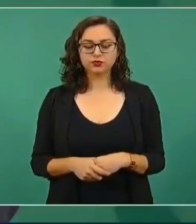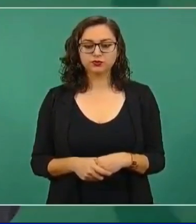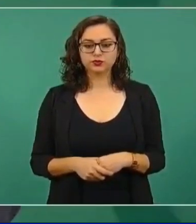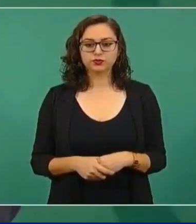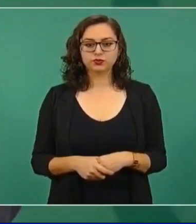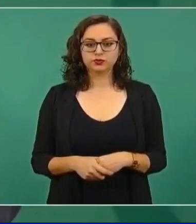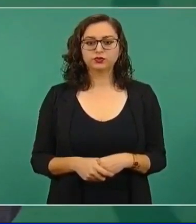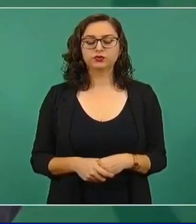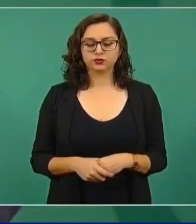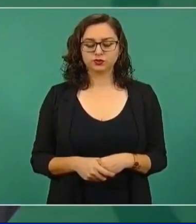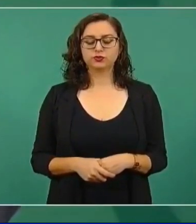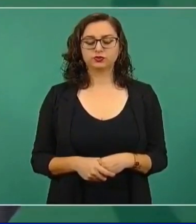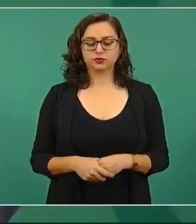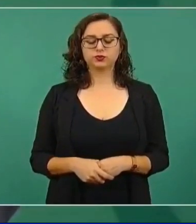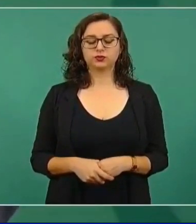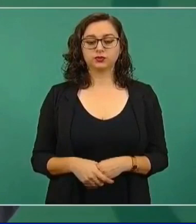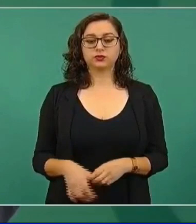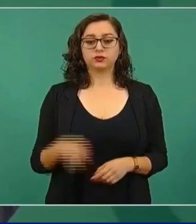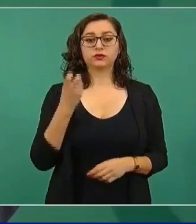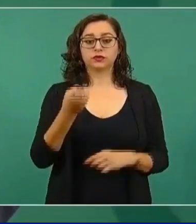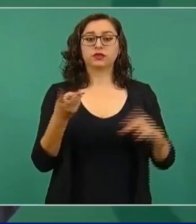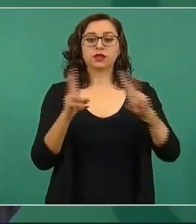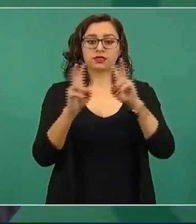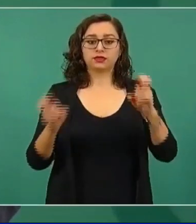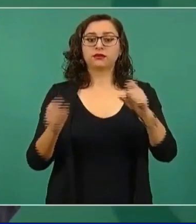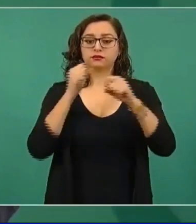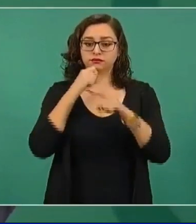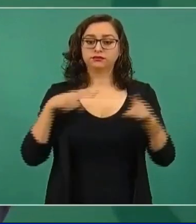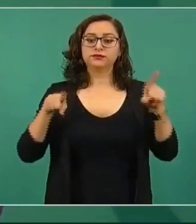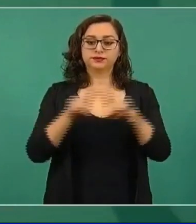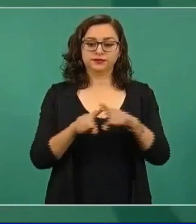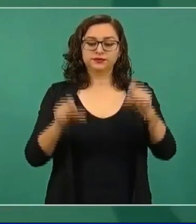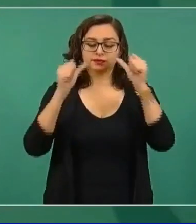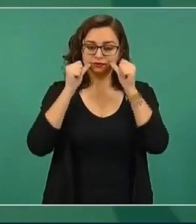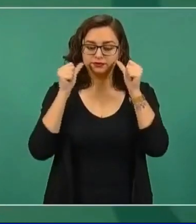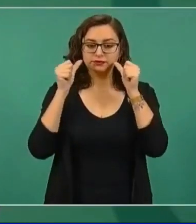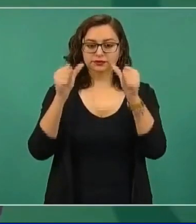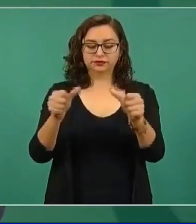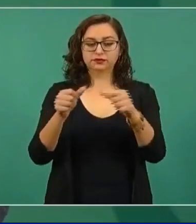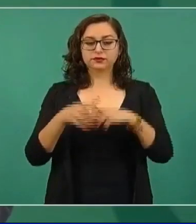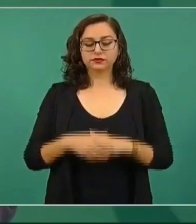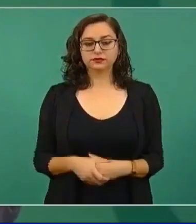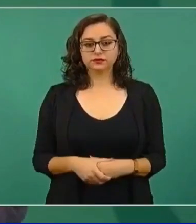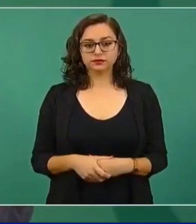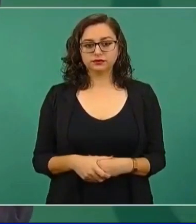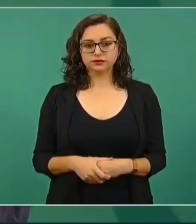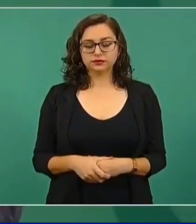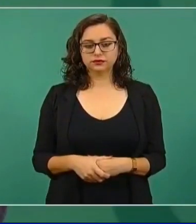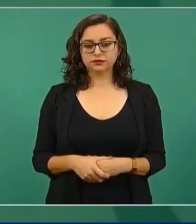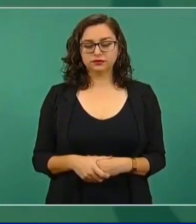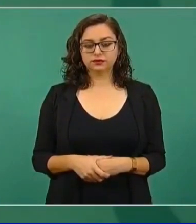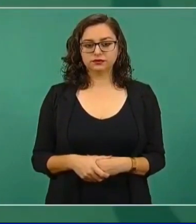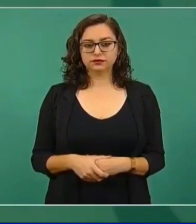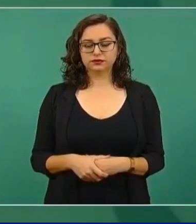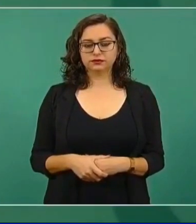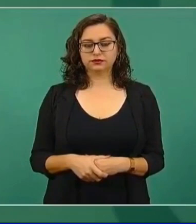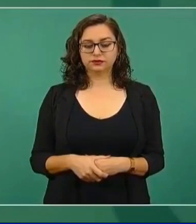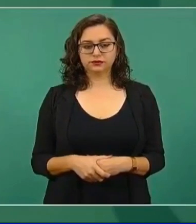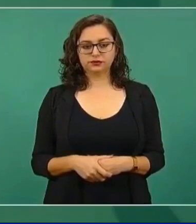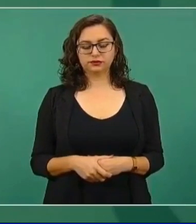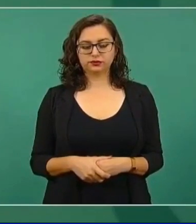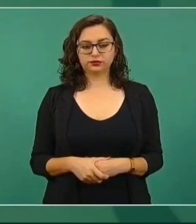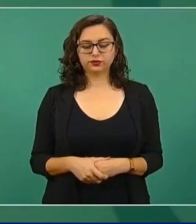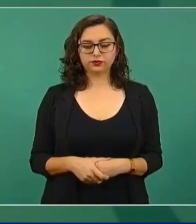pues también se va a tratar el tema migratorio. Uno de los invitados, bueno, de parte de